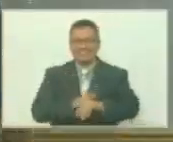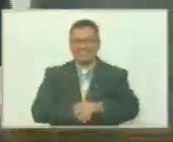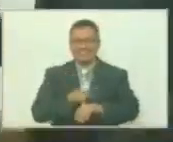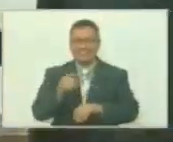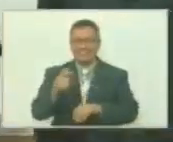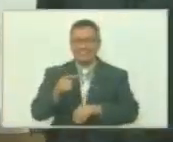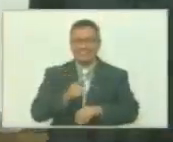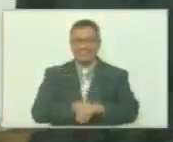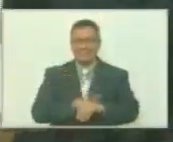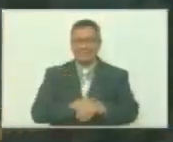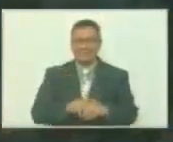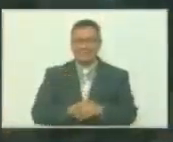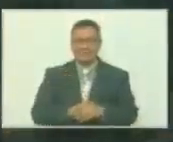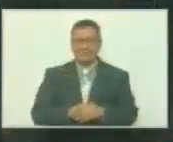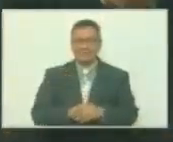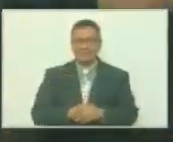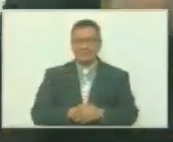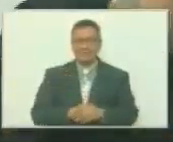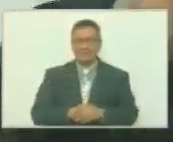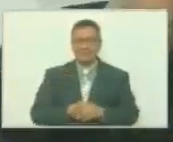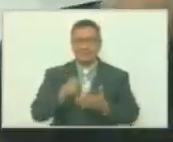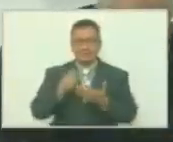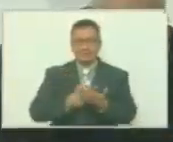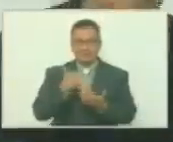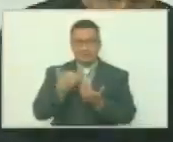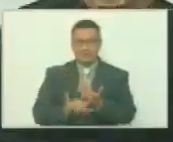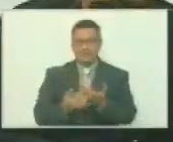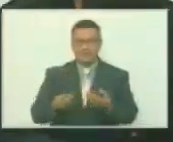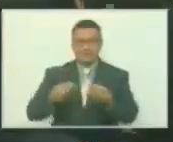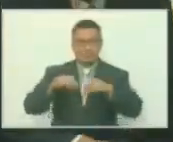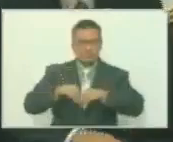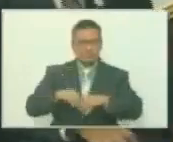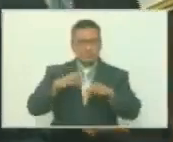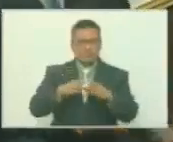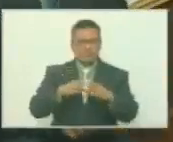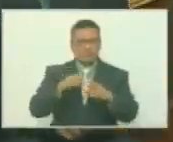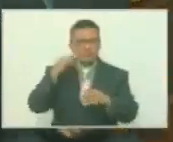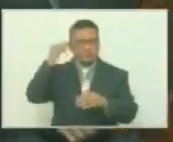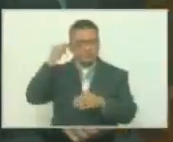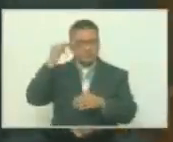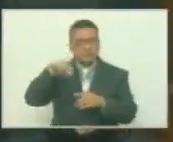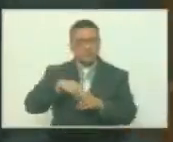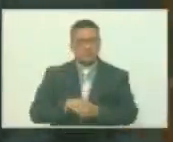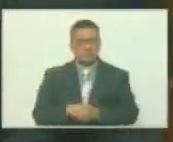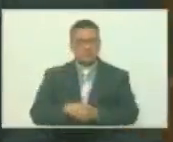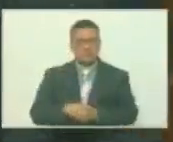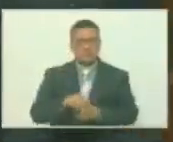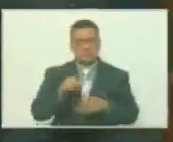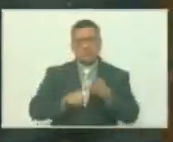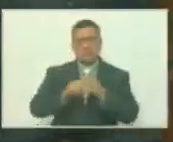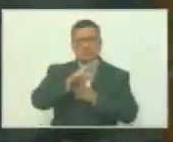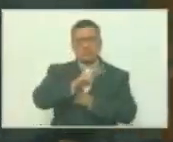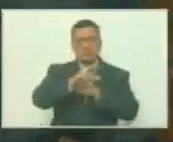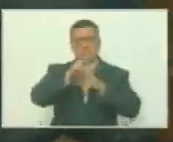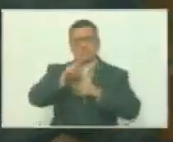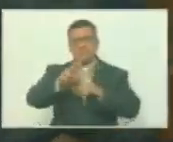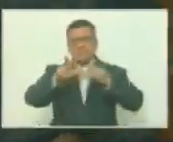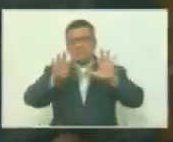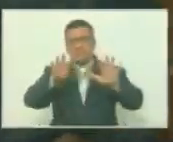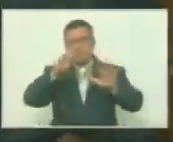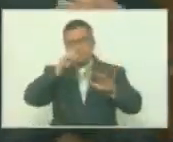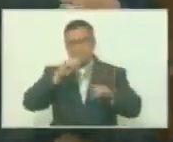el proyecto de acuerdo en conmemoración a los 239